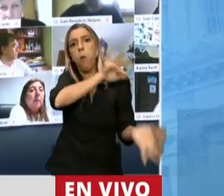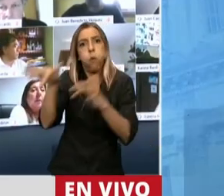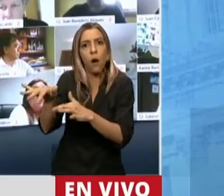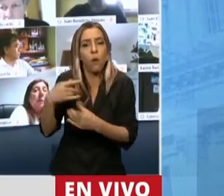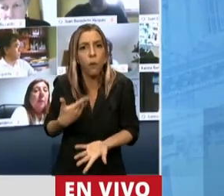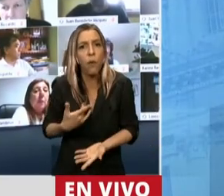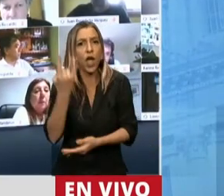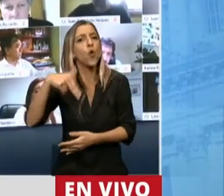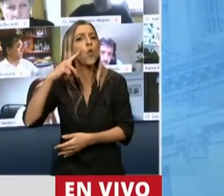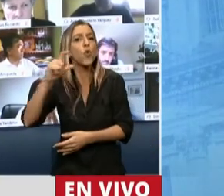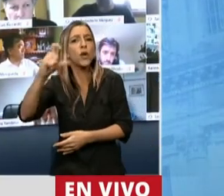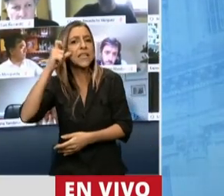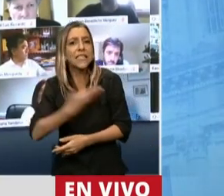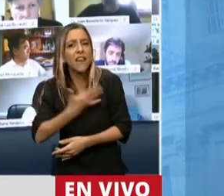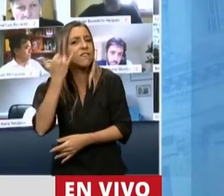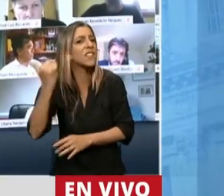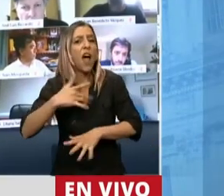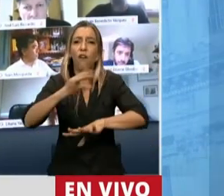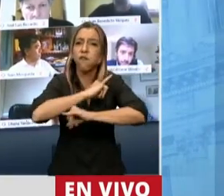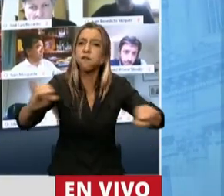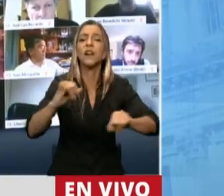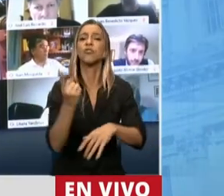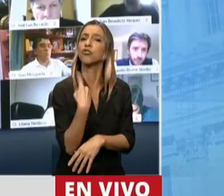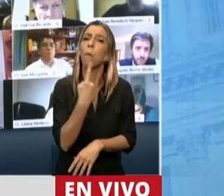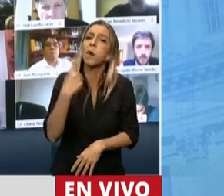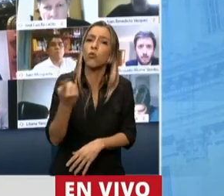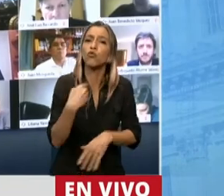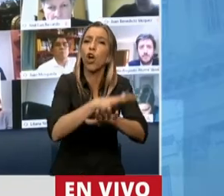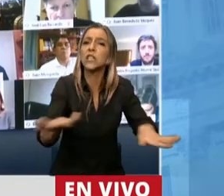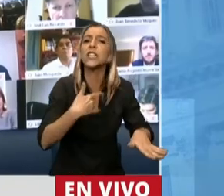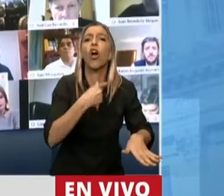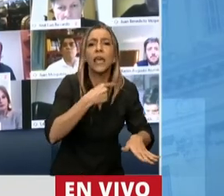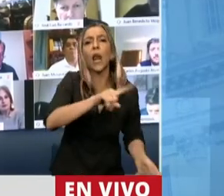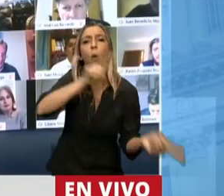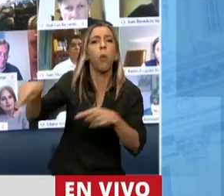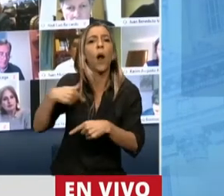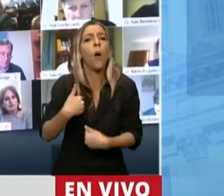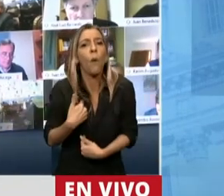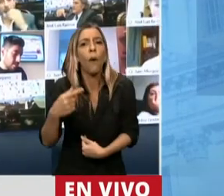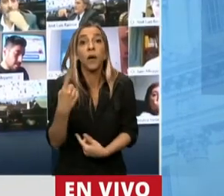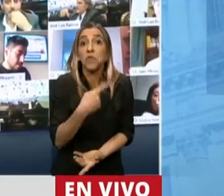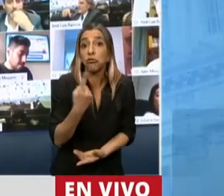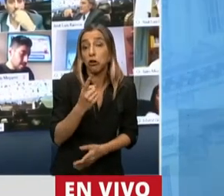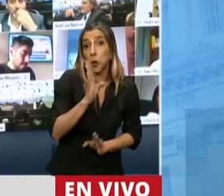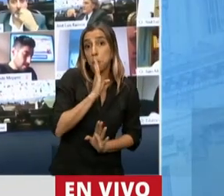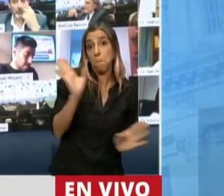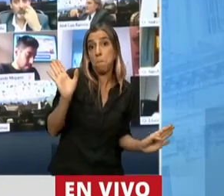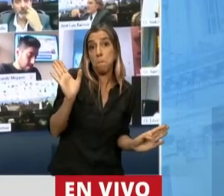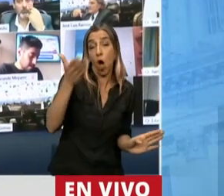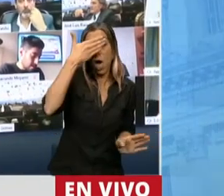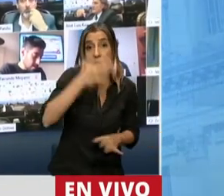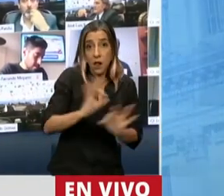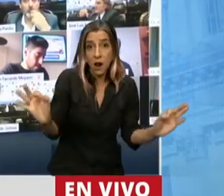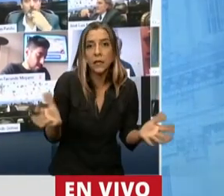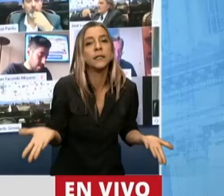representa? ¿Quién pone este tema en la agenda? Mire, Presidente, si hoy considera el oficialismo que no hay